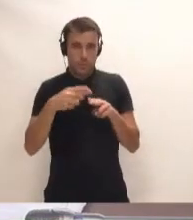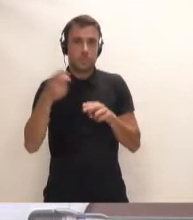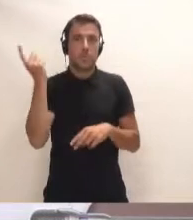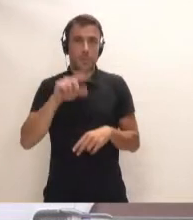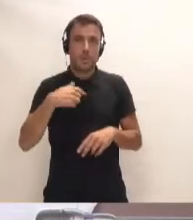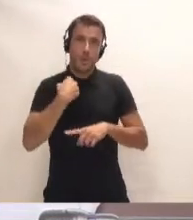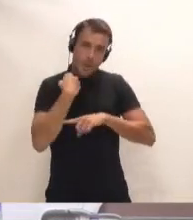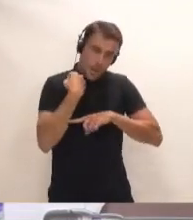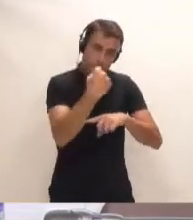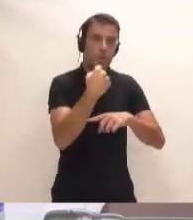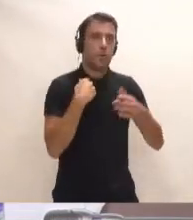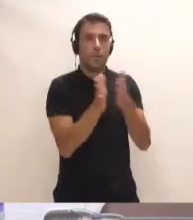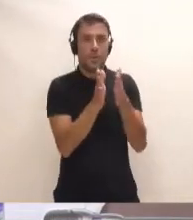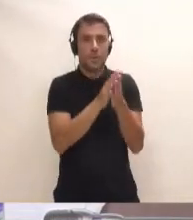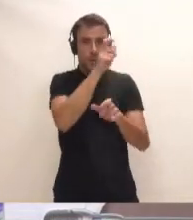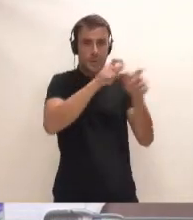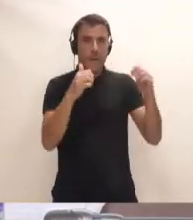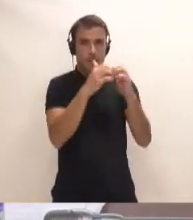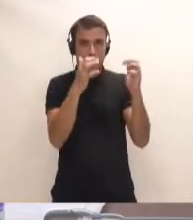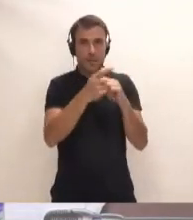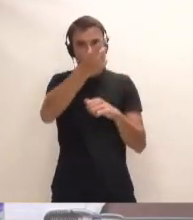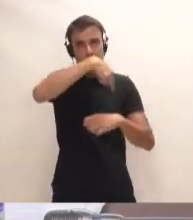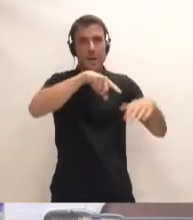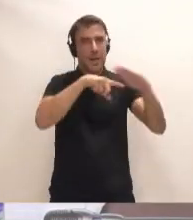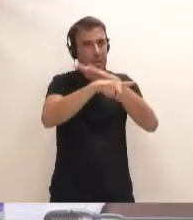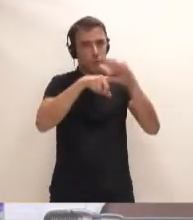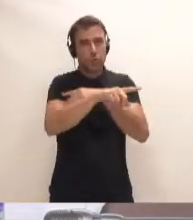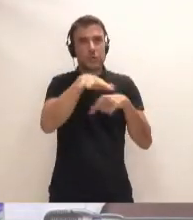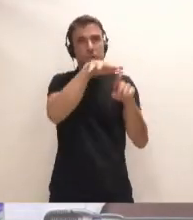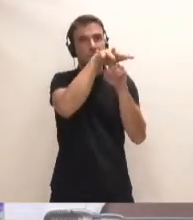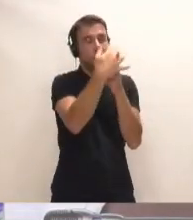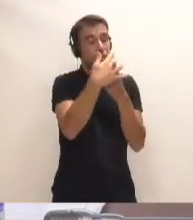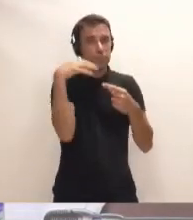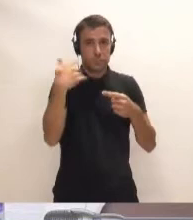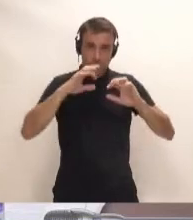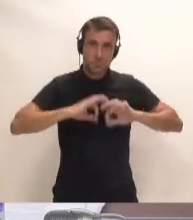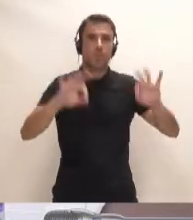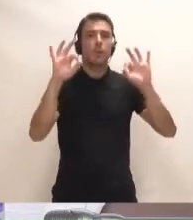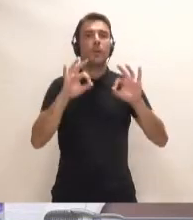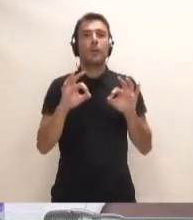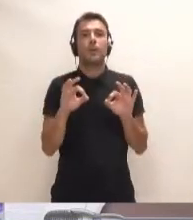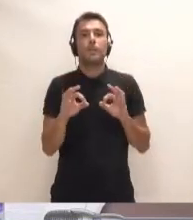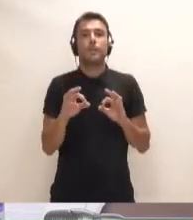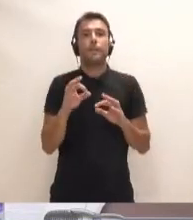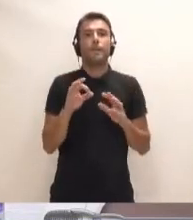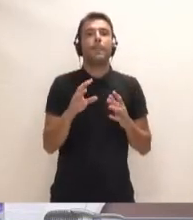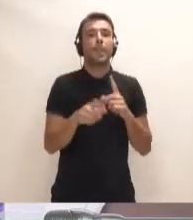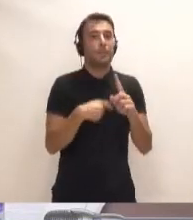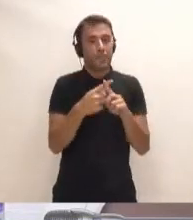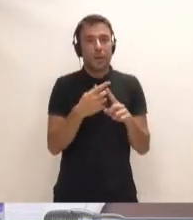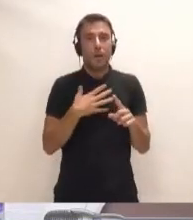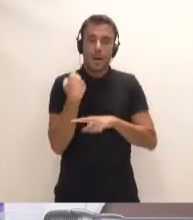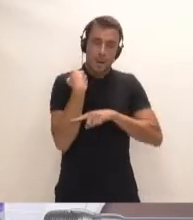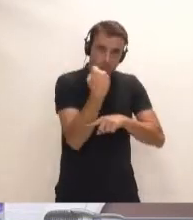apoyo a nuestros compañeros en La Palma, que están gestionando una situación extraordinaria y estar con todas las